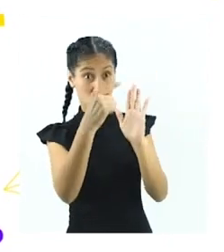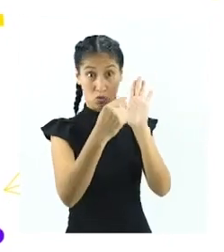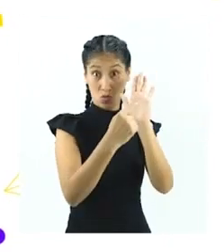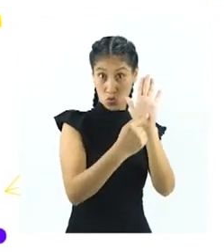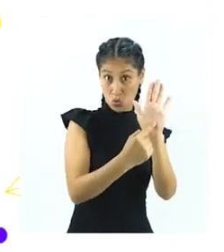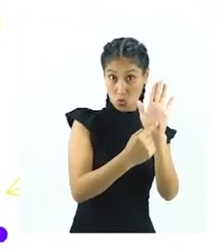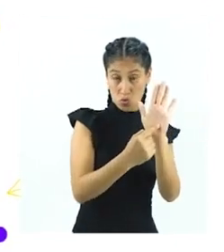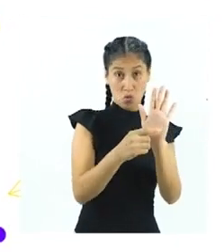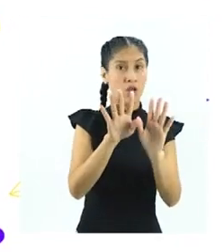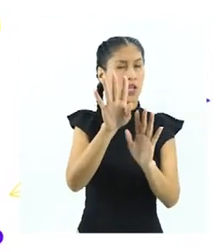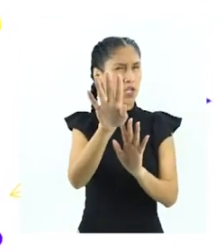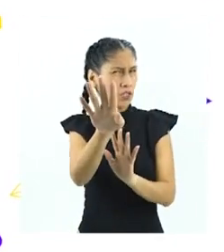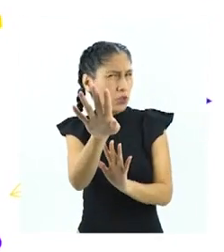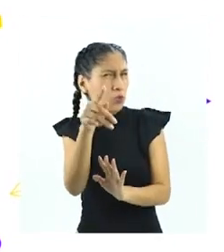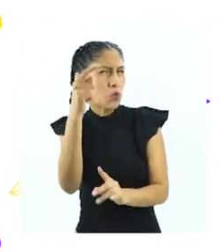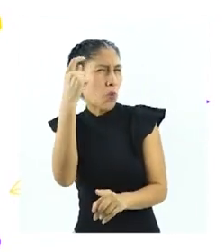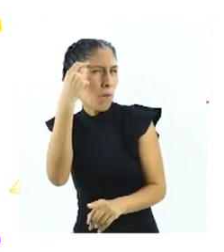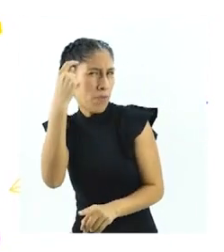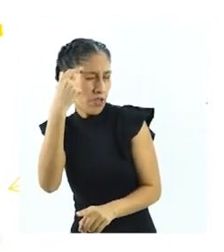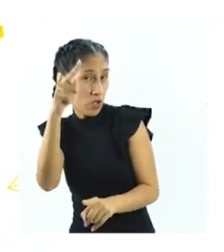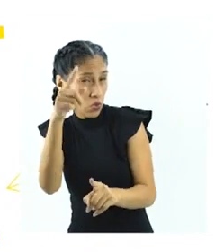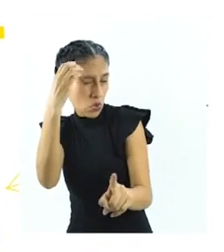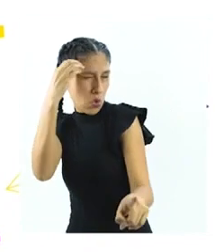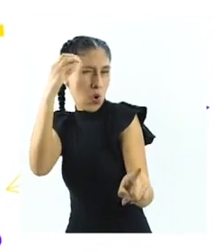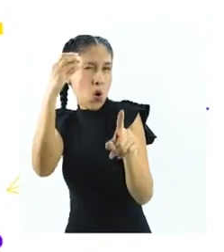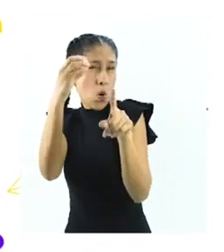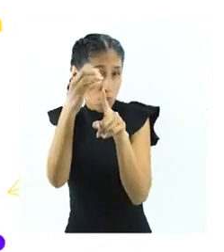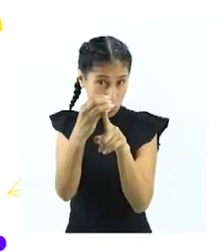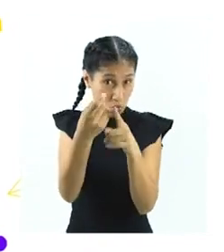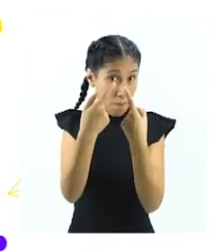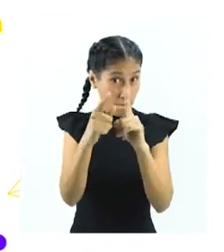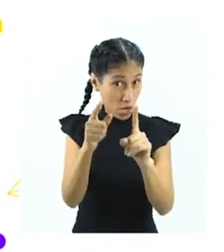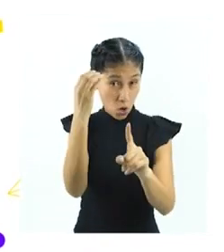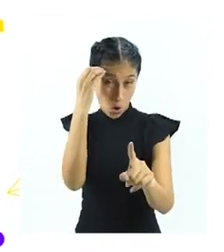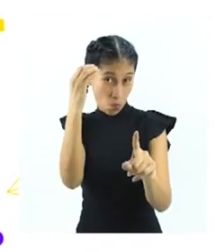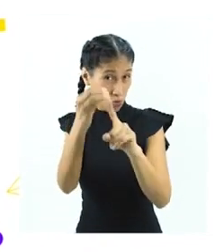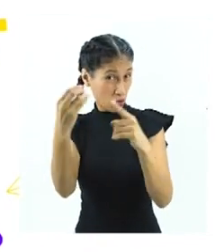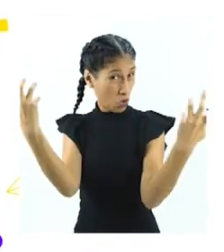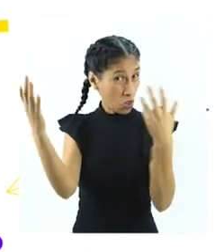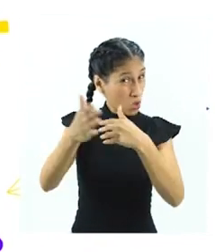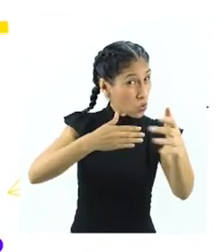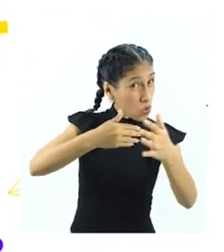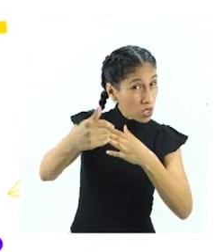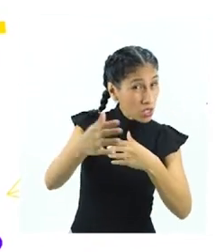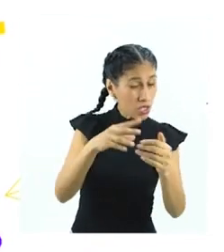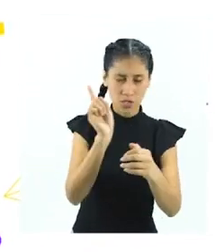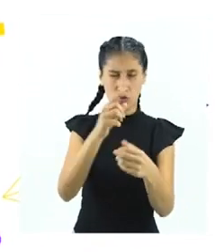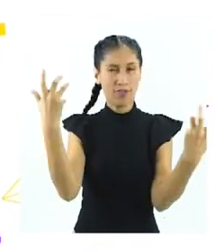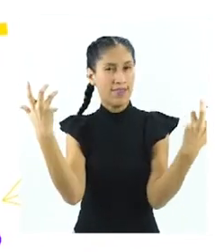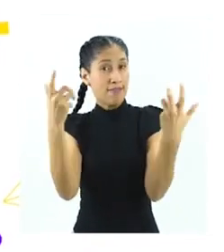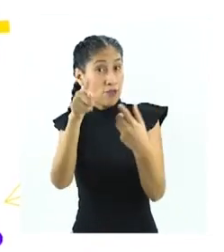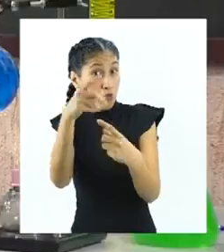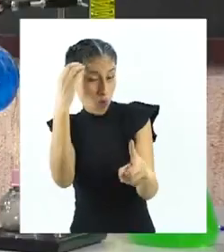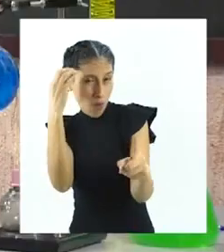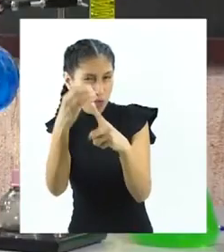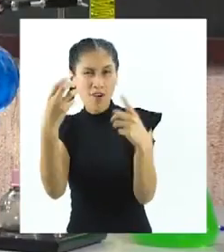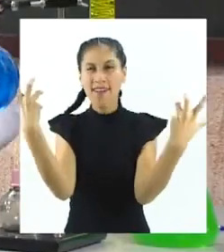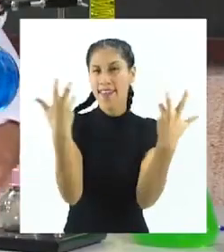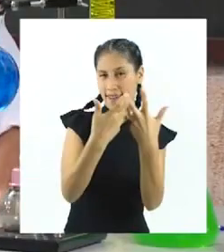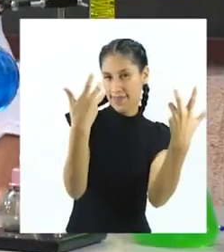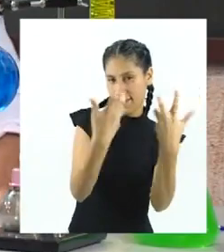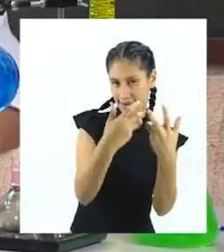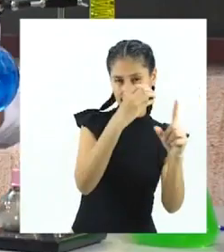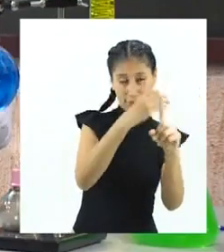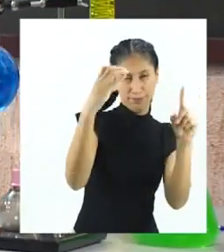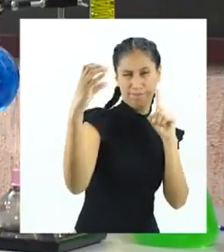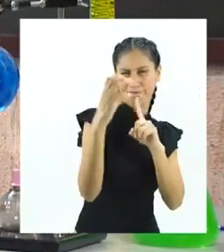que nuestras suposiciones deben estar sustentadas con teorías que integren conocimientos científicos. Lo que